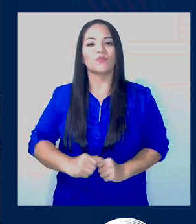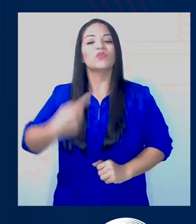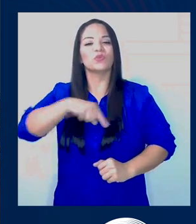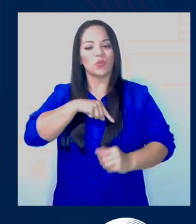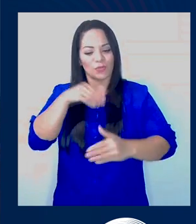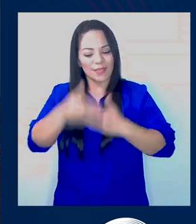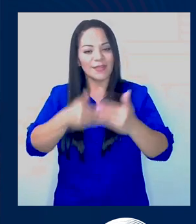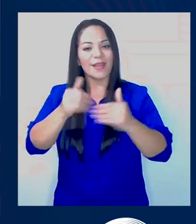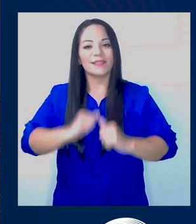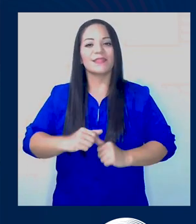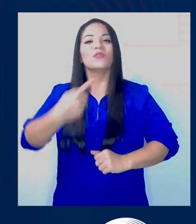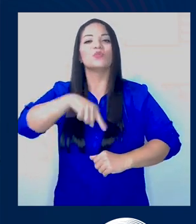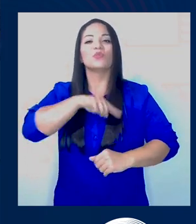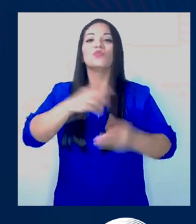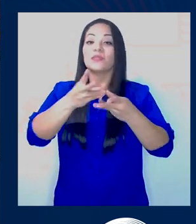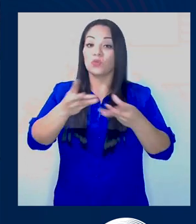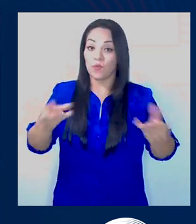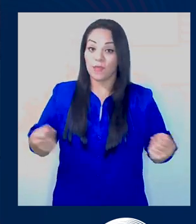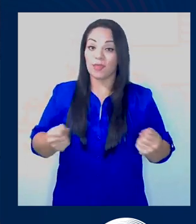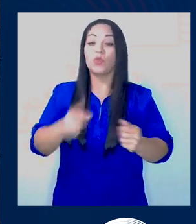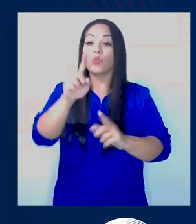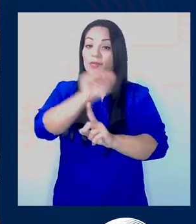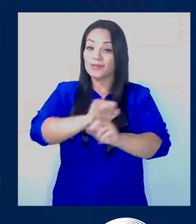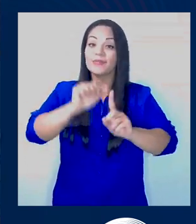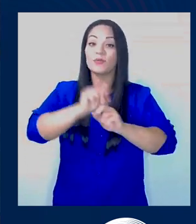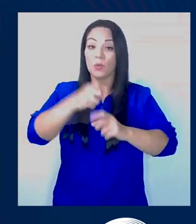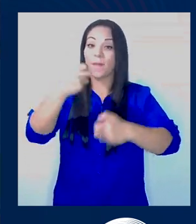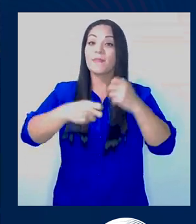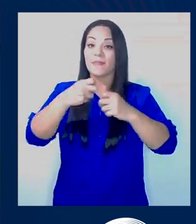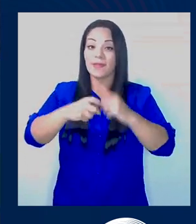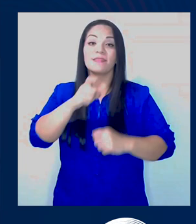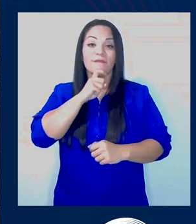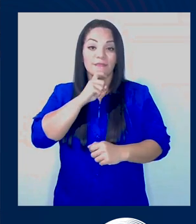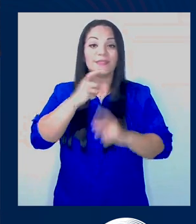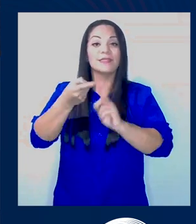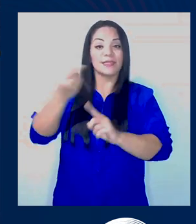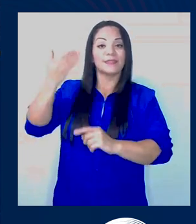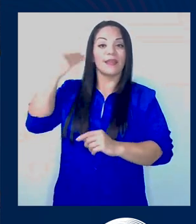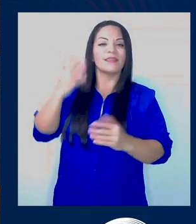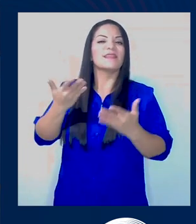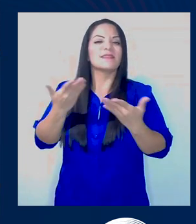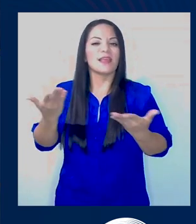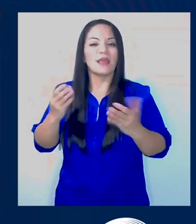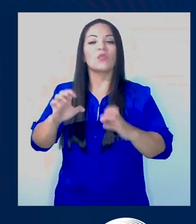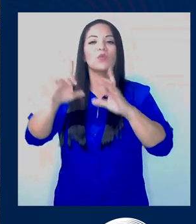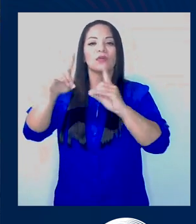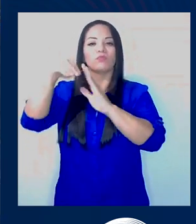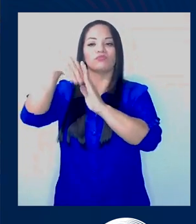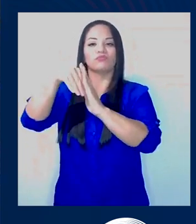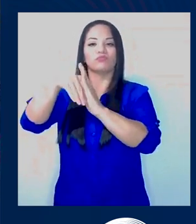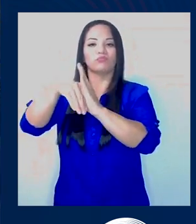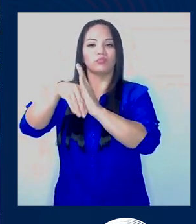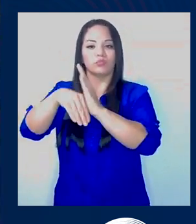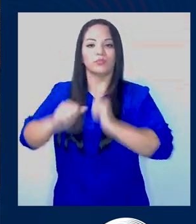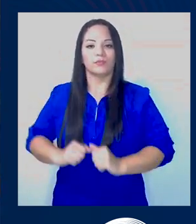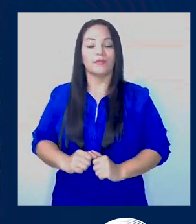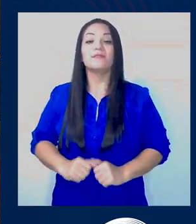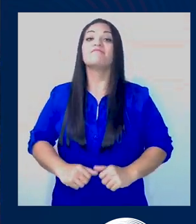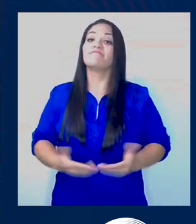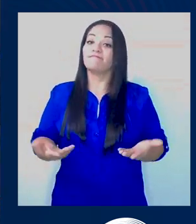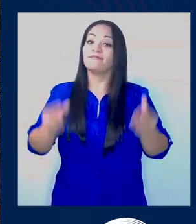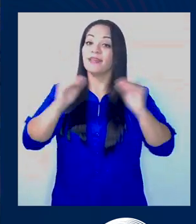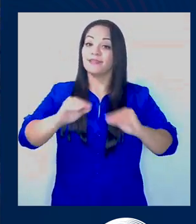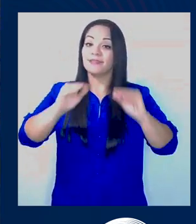porque estamos resolviendo un problema que a todos nos ha incomodado. El deterioro de nuestra